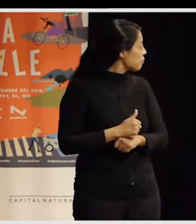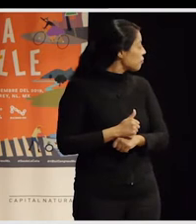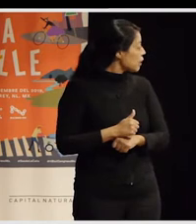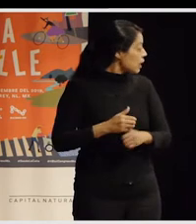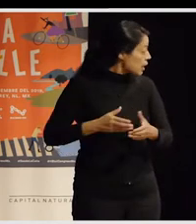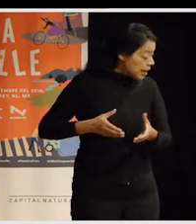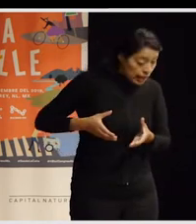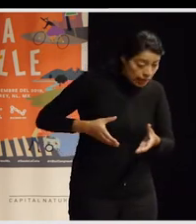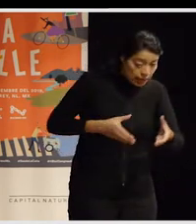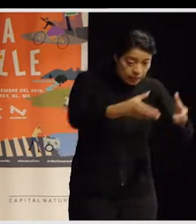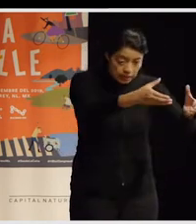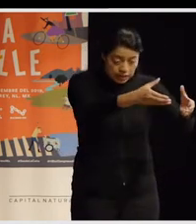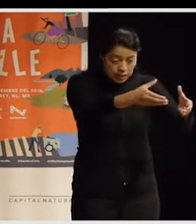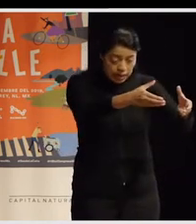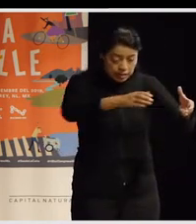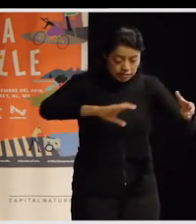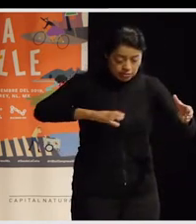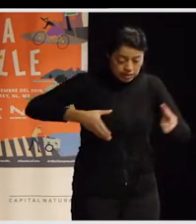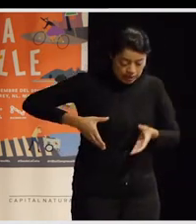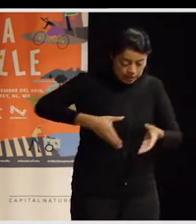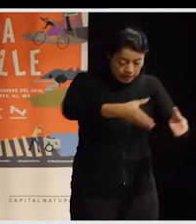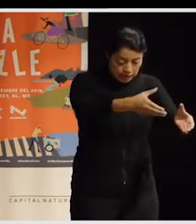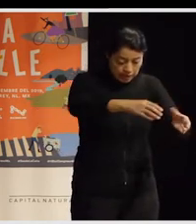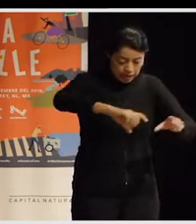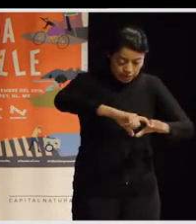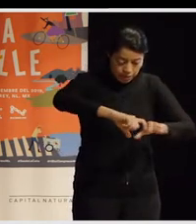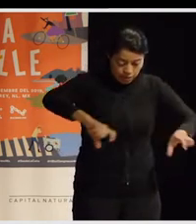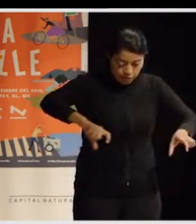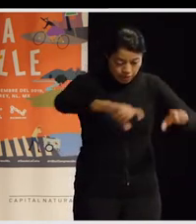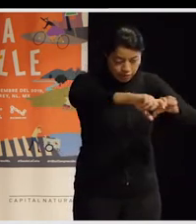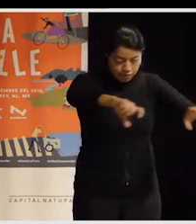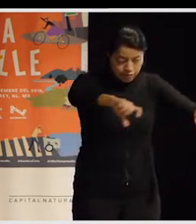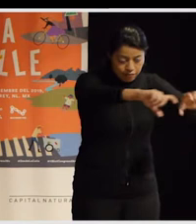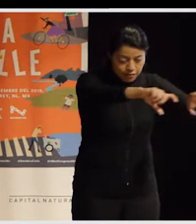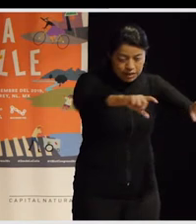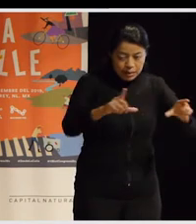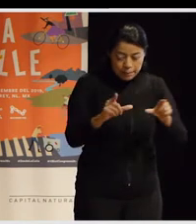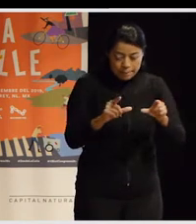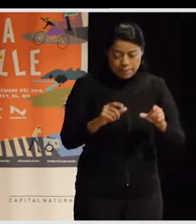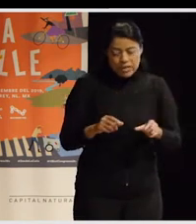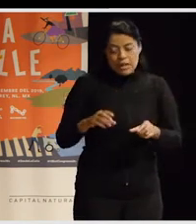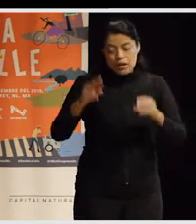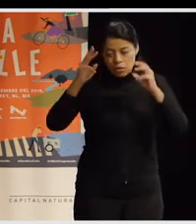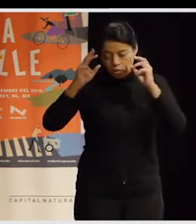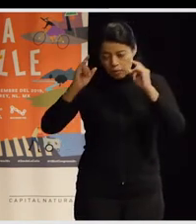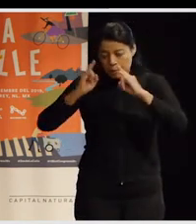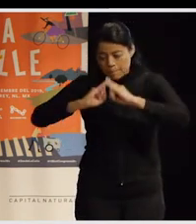carretera, caminos, el mercado o mercados, pero luego también carreteras secundarias,